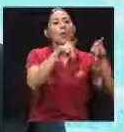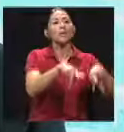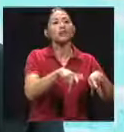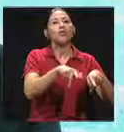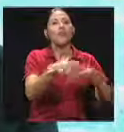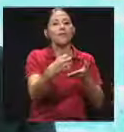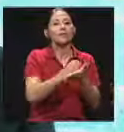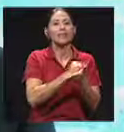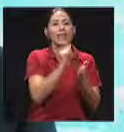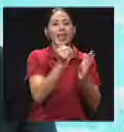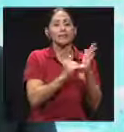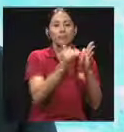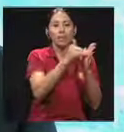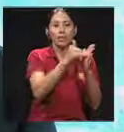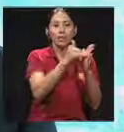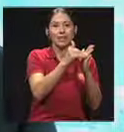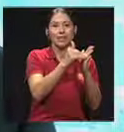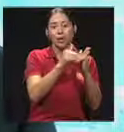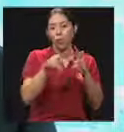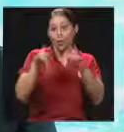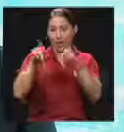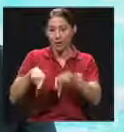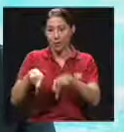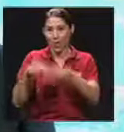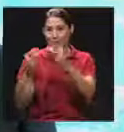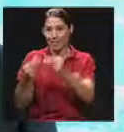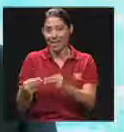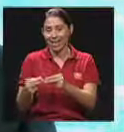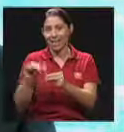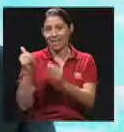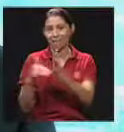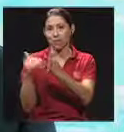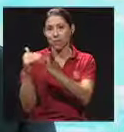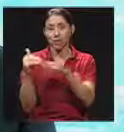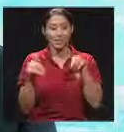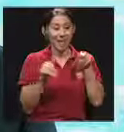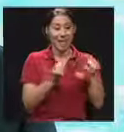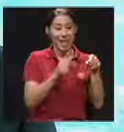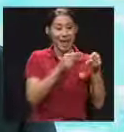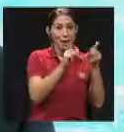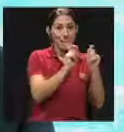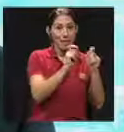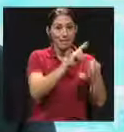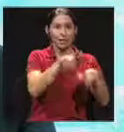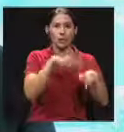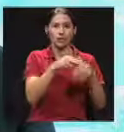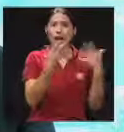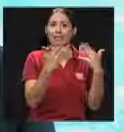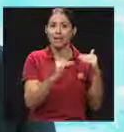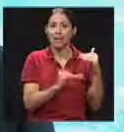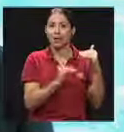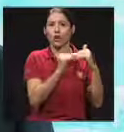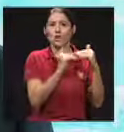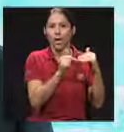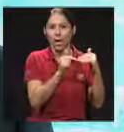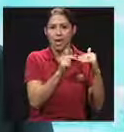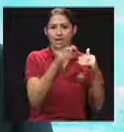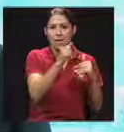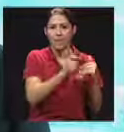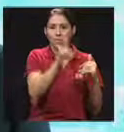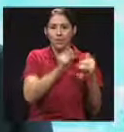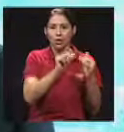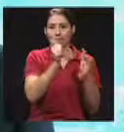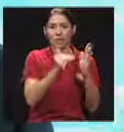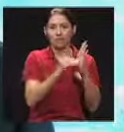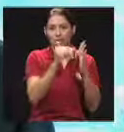Magisterio versus una que recibe un régimen de Hacienda de 10 millones. La del Magisterio ya tiene cierto tipo de tope, tiene una contribución especial. Esa pensión de 10